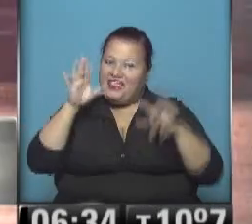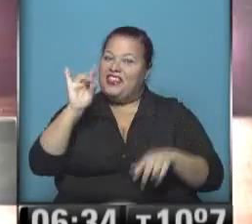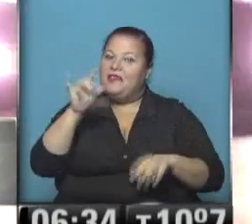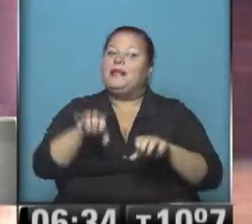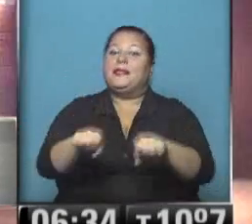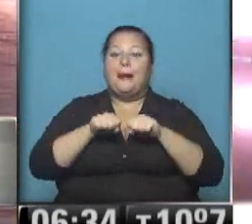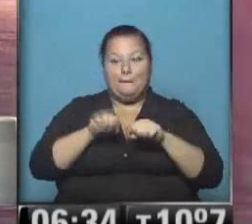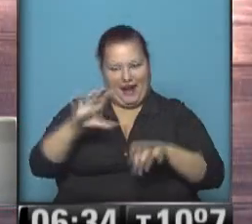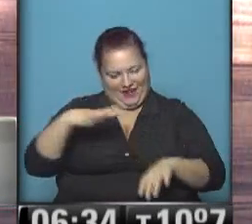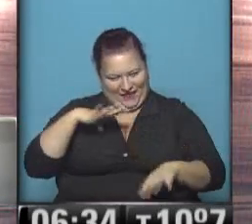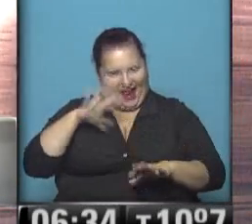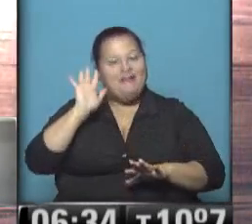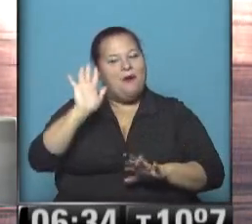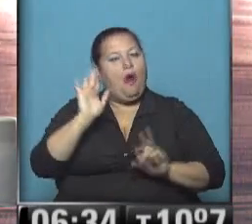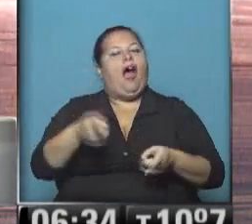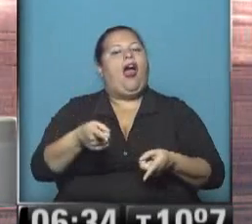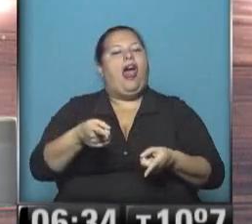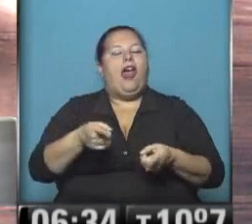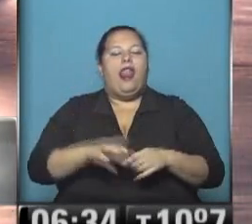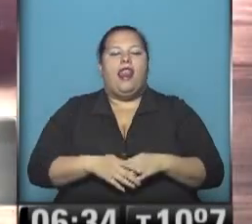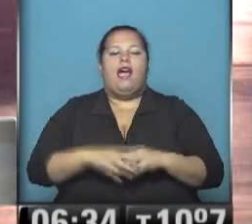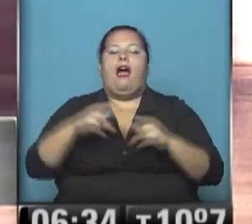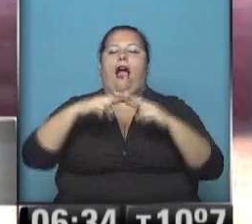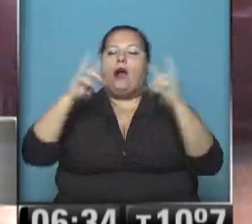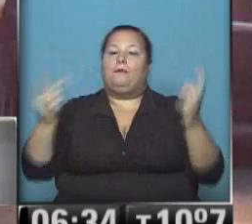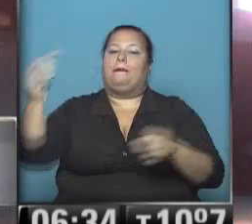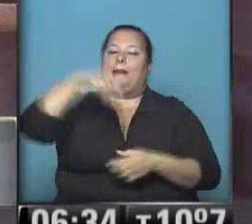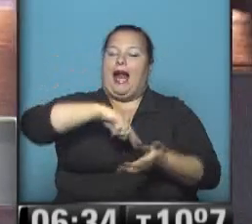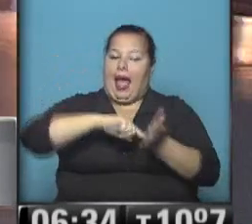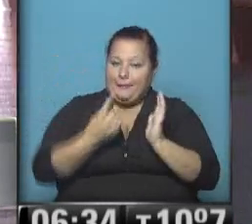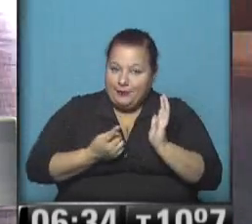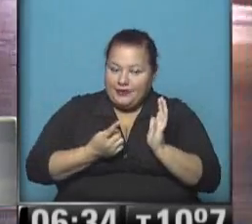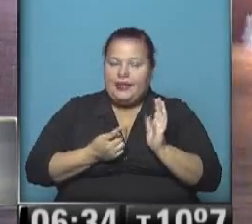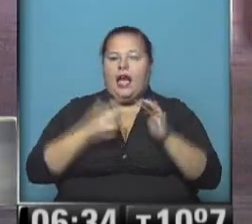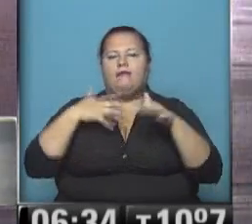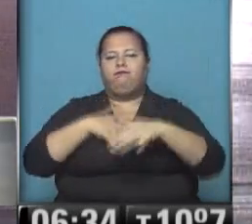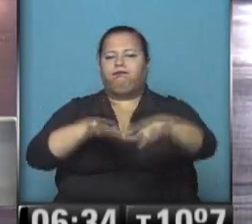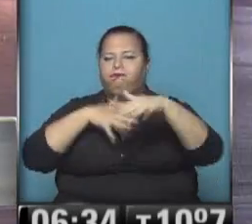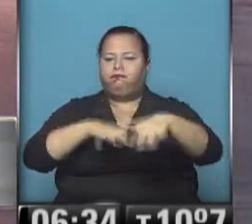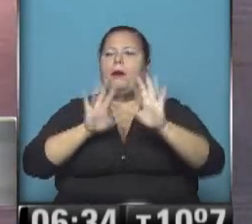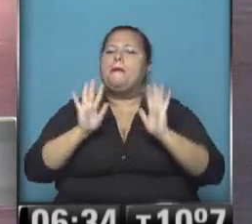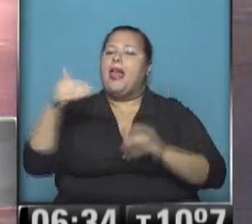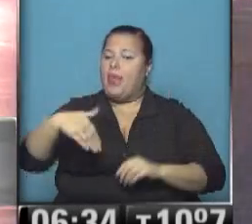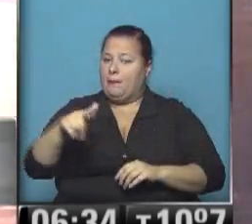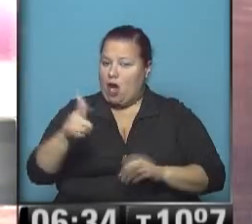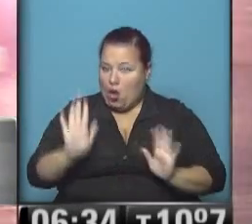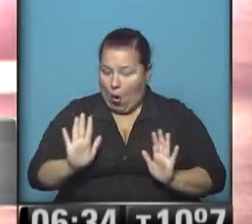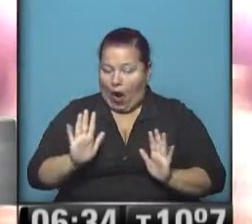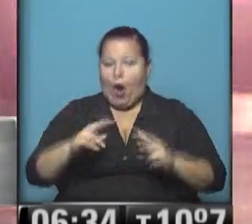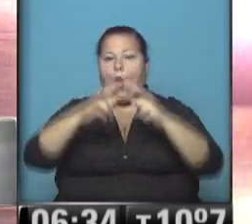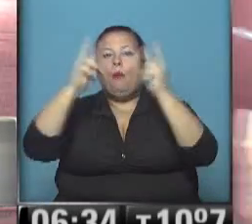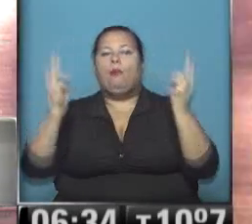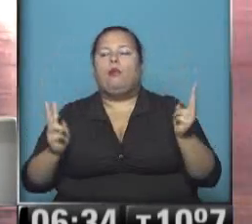es muy temprano todavía pero de todas maneras los ingresos a Capital Federal con marcha intensa pero sin demora, tanto en los